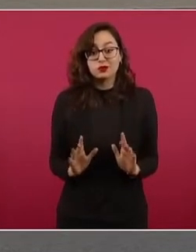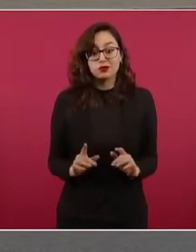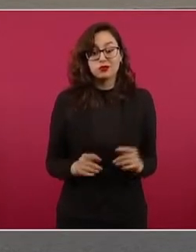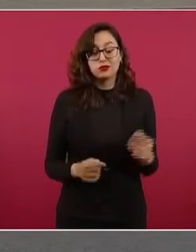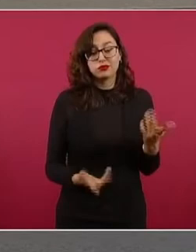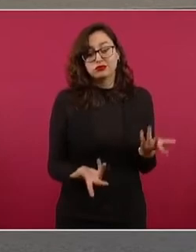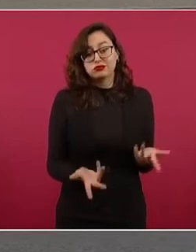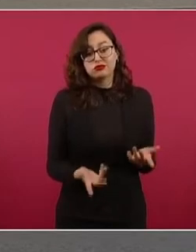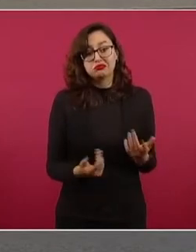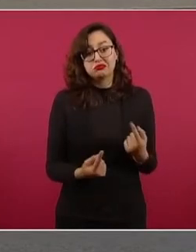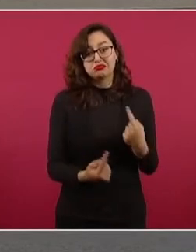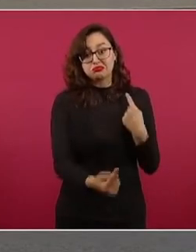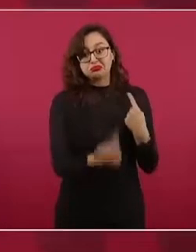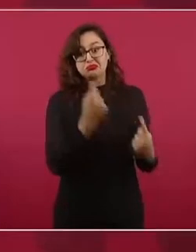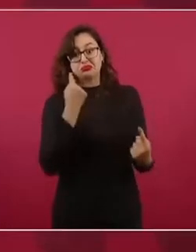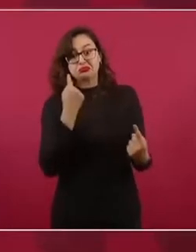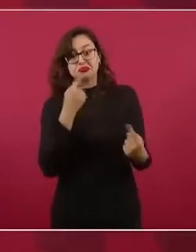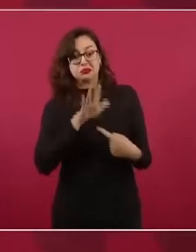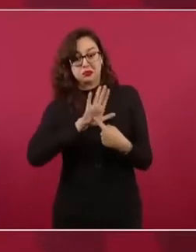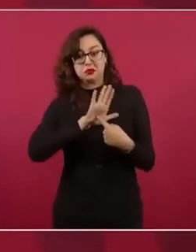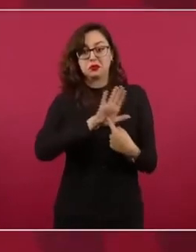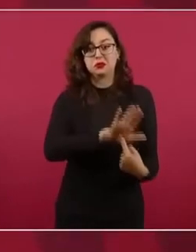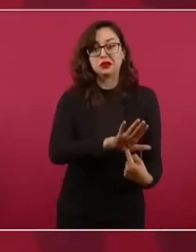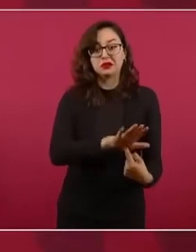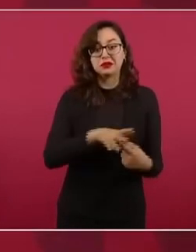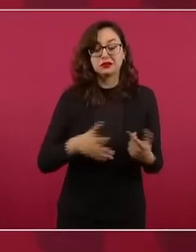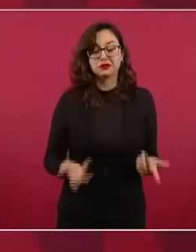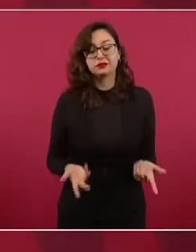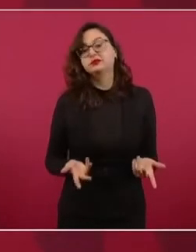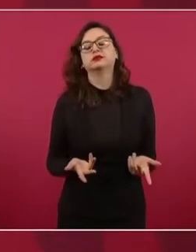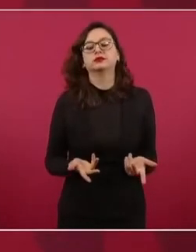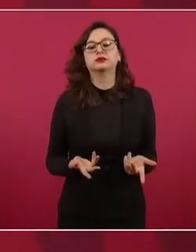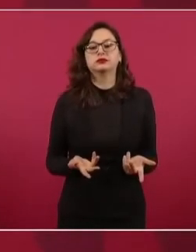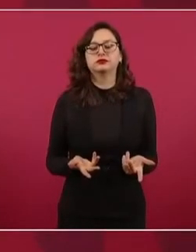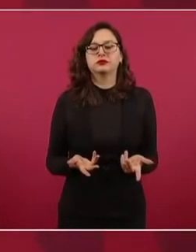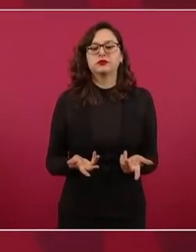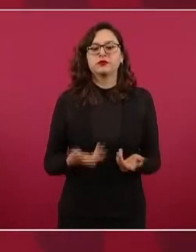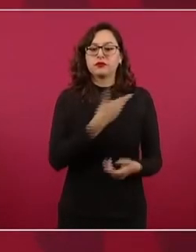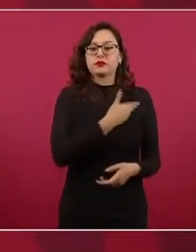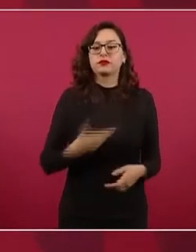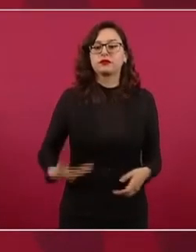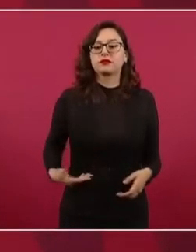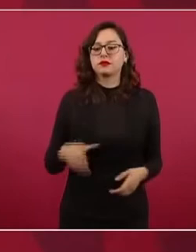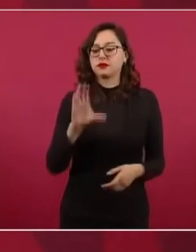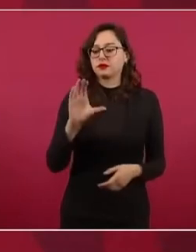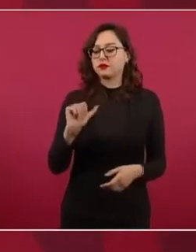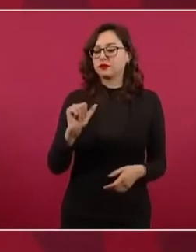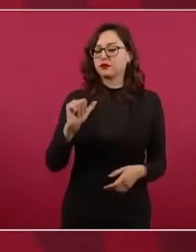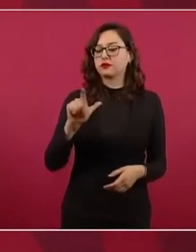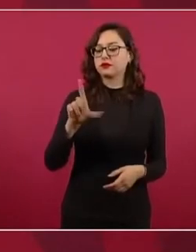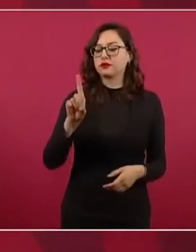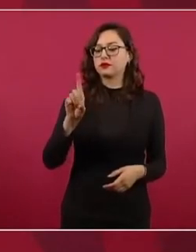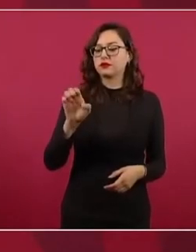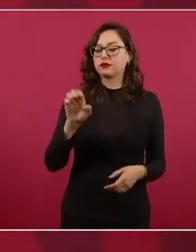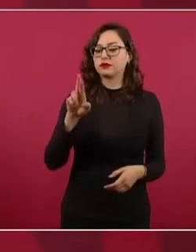Con Calderón acabaron, entre otras